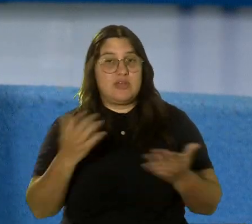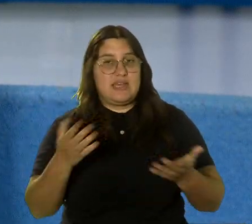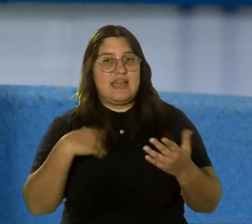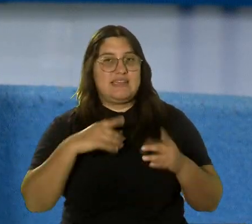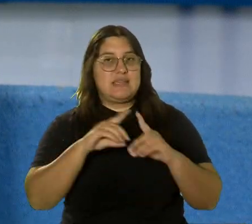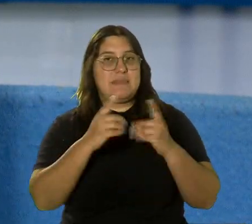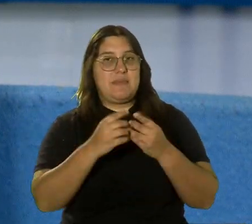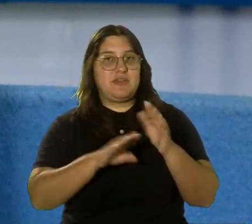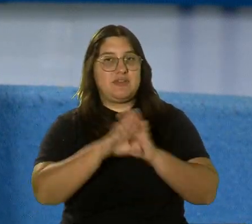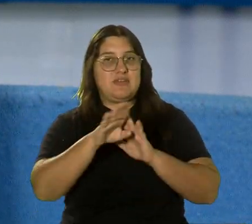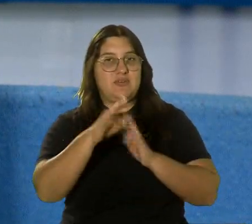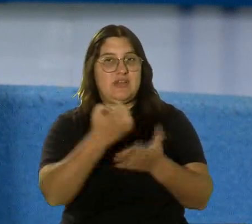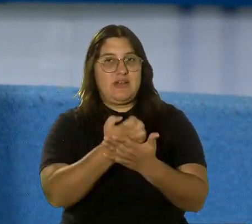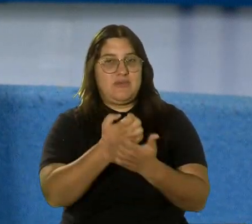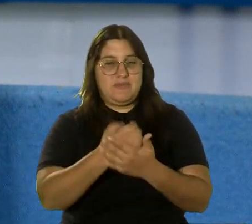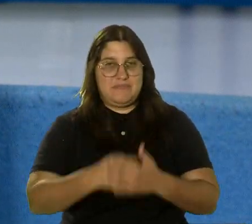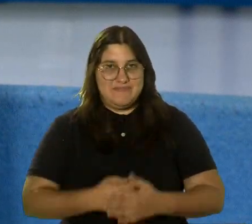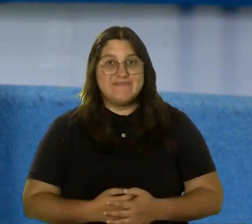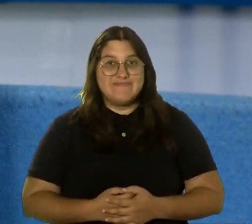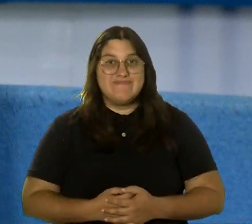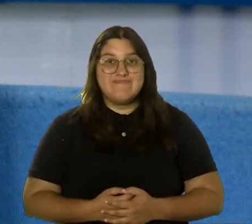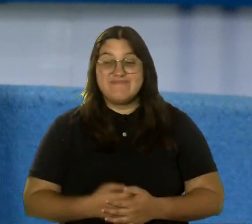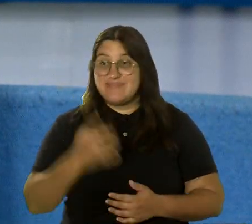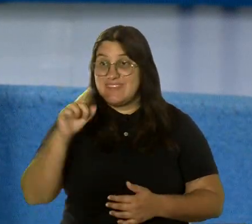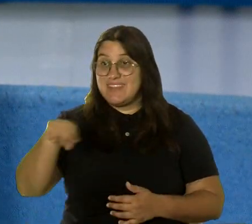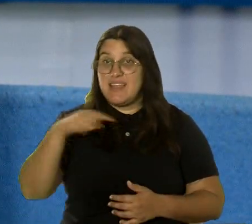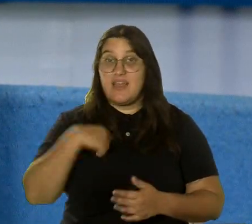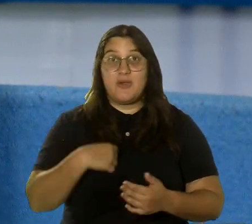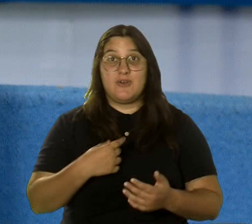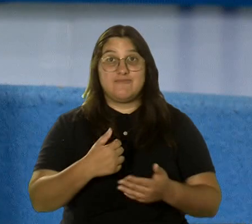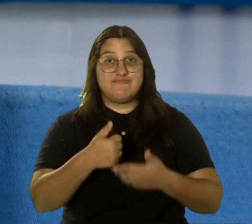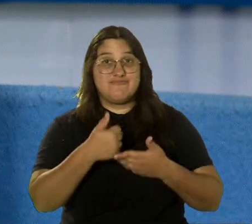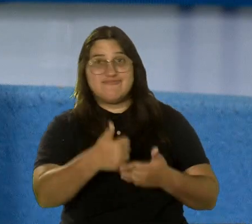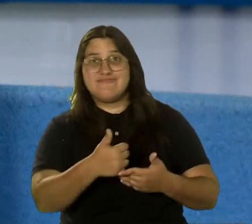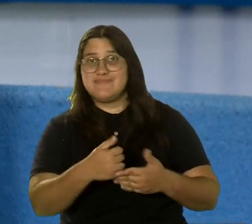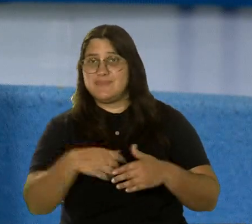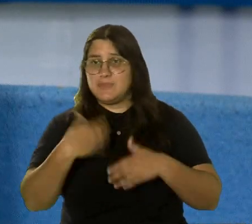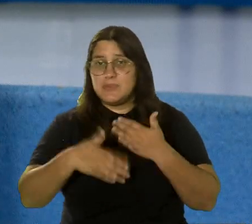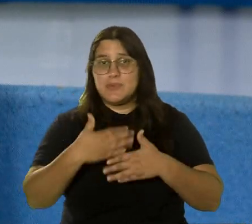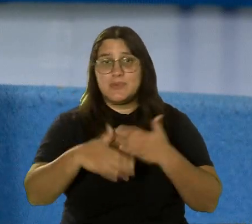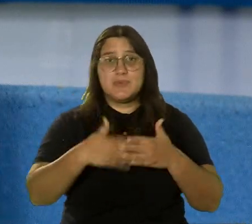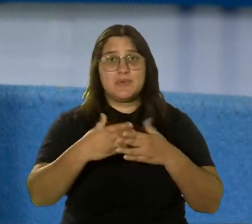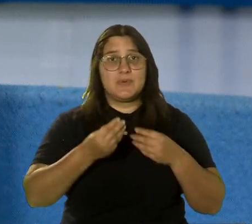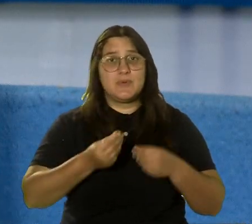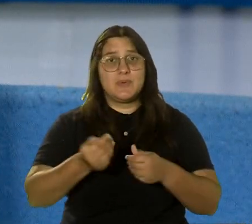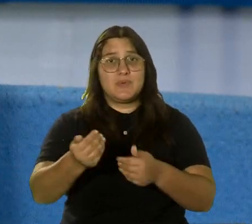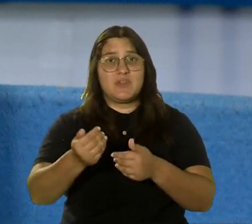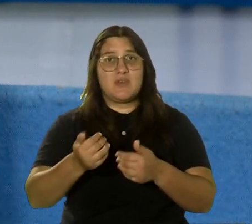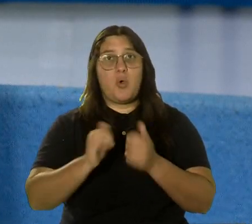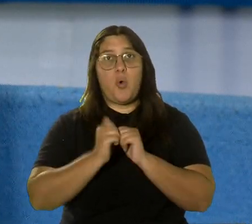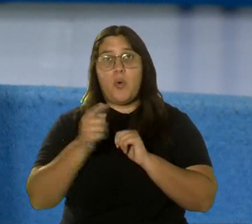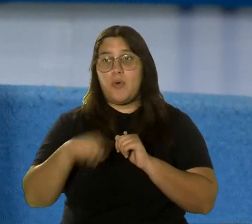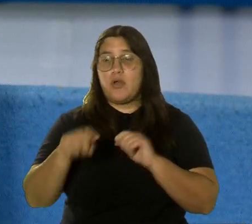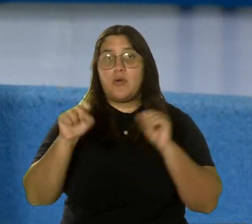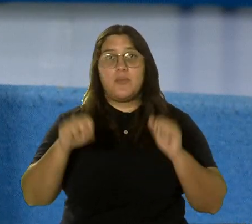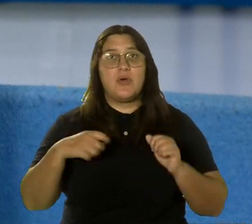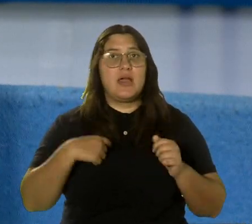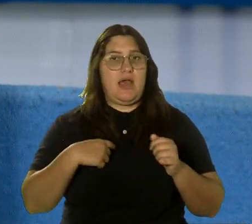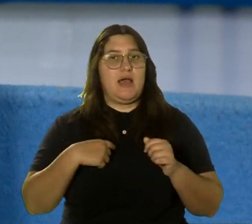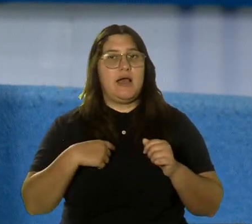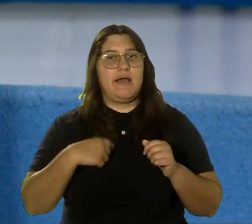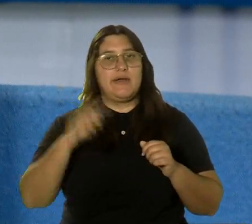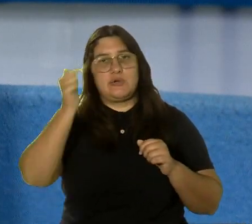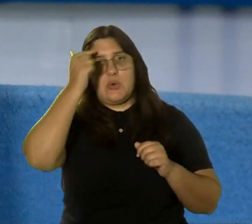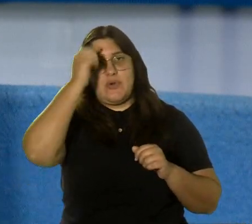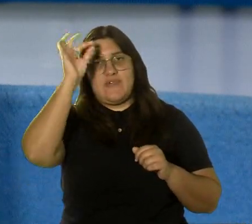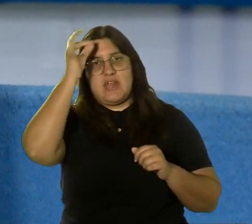Económico lo que es el Federal Contracting Center, que ayuda y facilita ese proceso, guía sobre cómo poder subastar al gobierno federal. Se